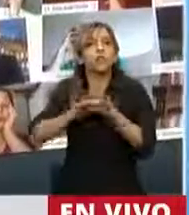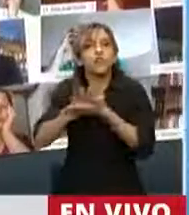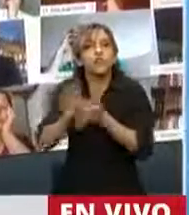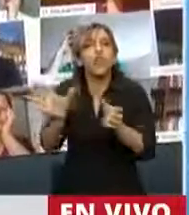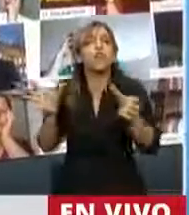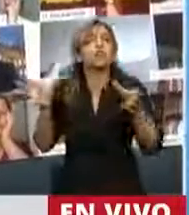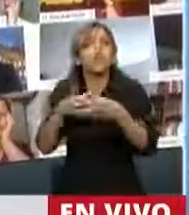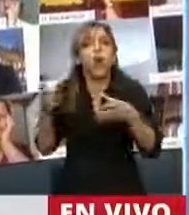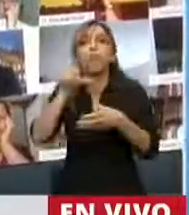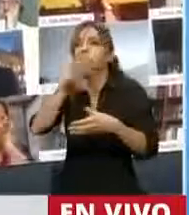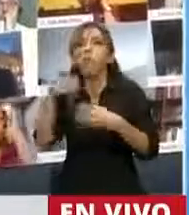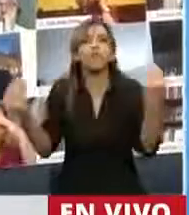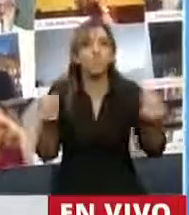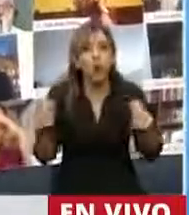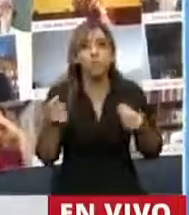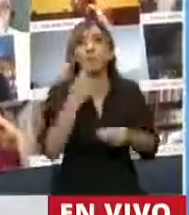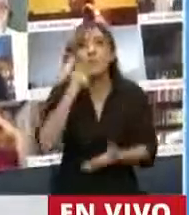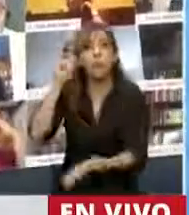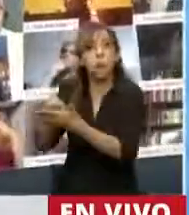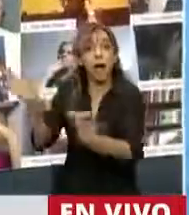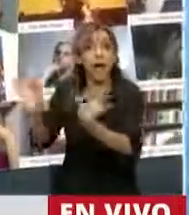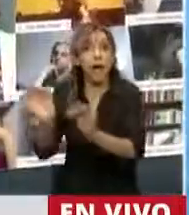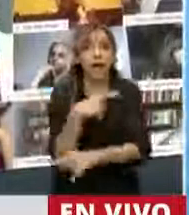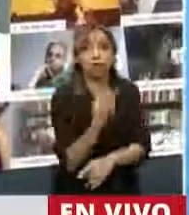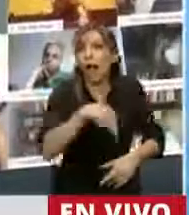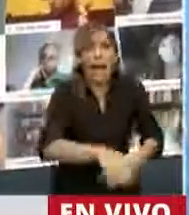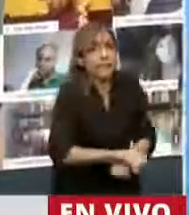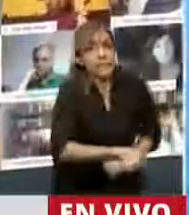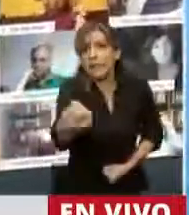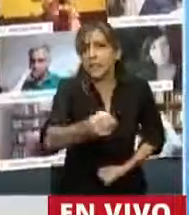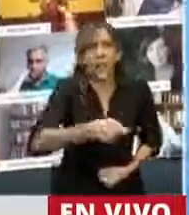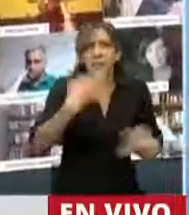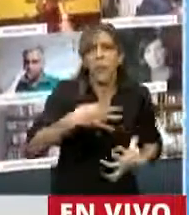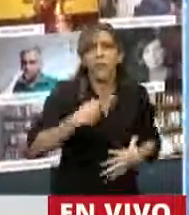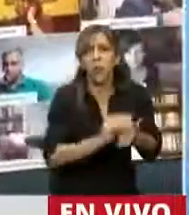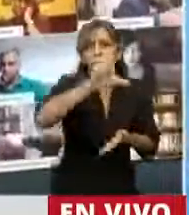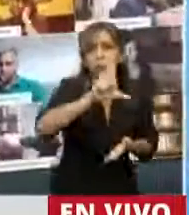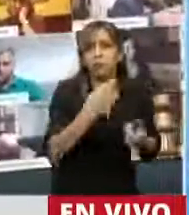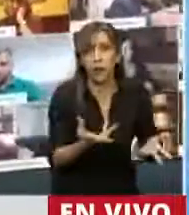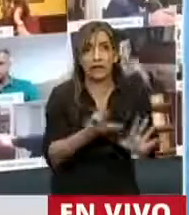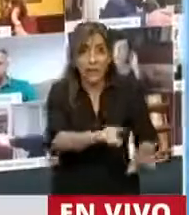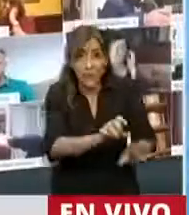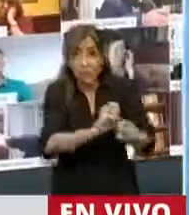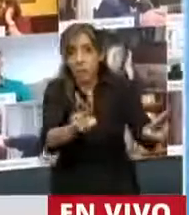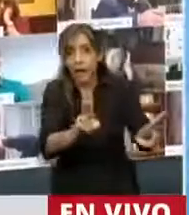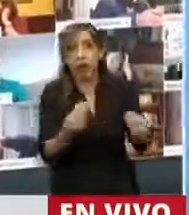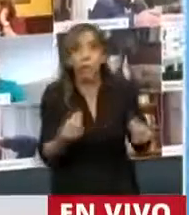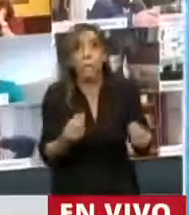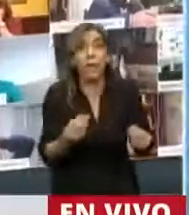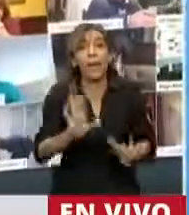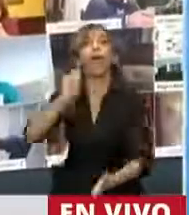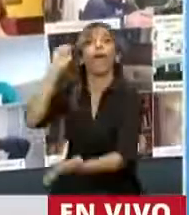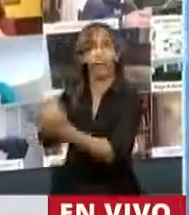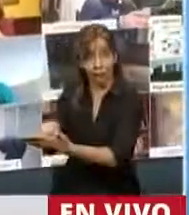atemorizando a la población, diciéndole si no le pagamos a los fondos buitres tenemos que hacer un ajuste fiscal tremendo. La perversidad. Pero lo más perverso de todo es que le